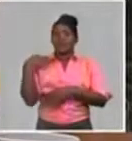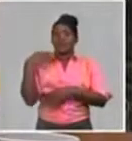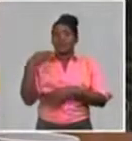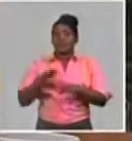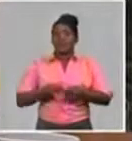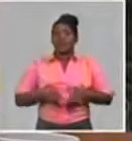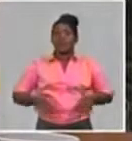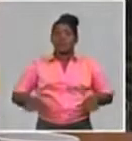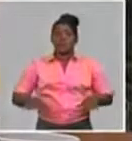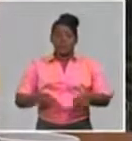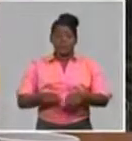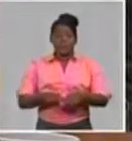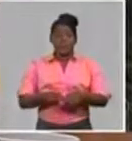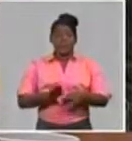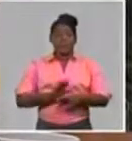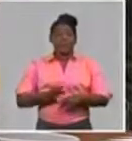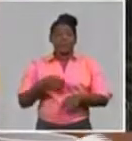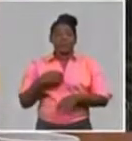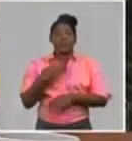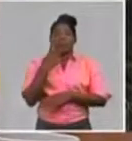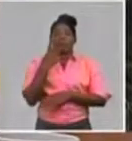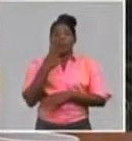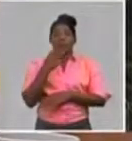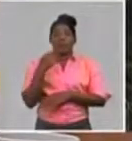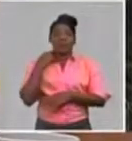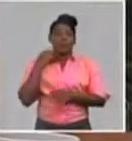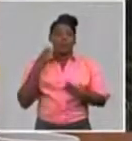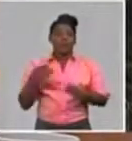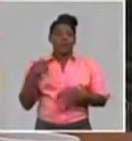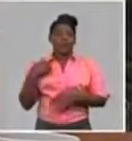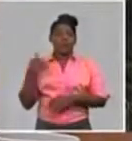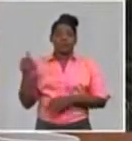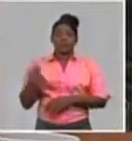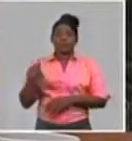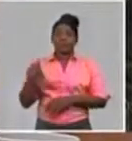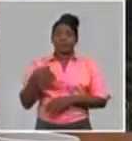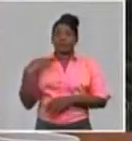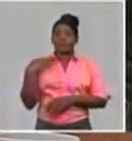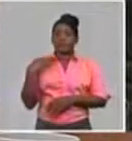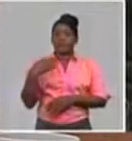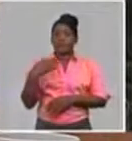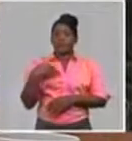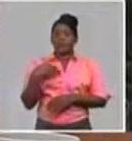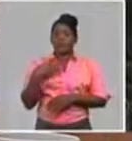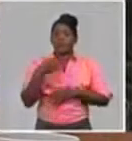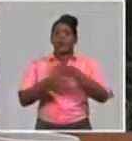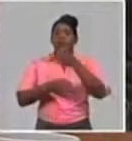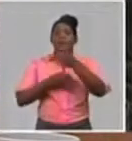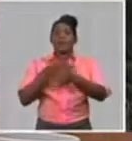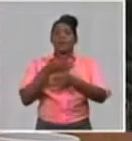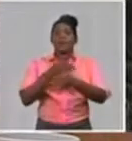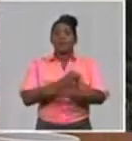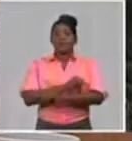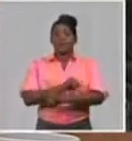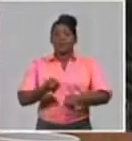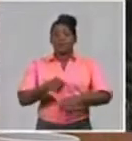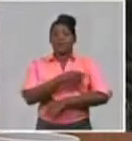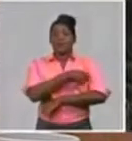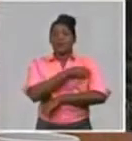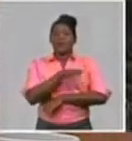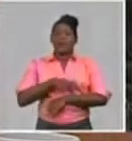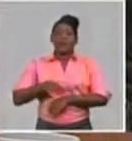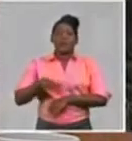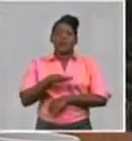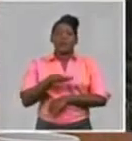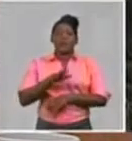Mesa Redonda, que esta es la cuarta ocasión de este año, que nos ha dado la posibilidad de poder darle información a nuestro pueblo de